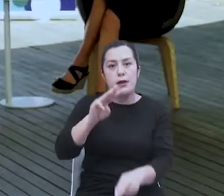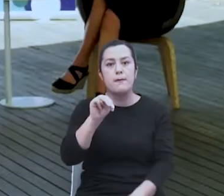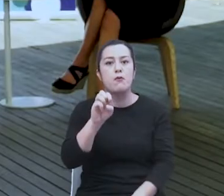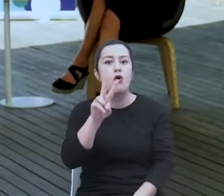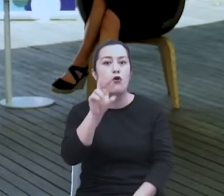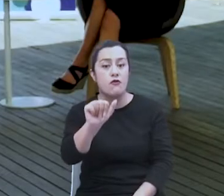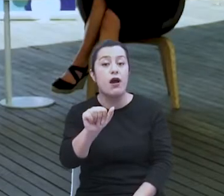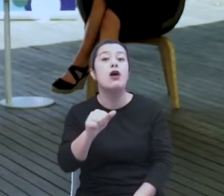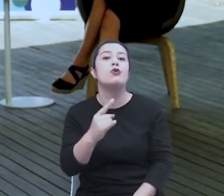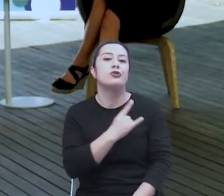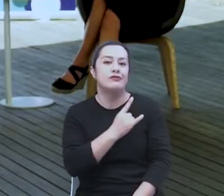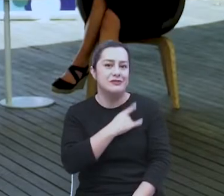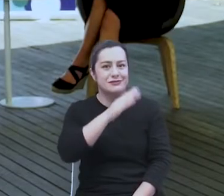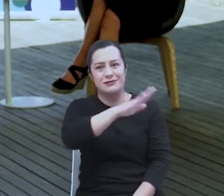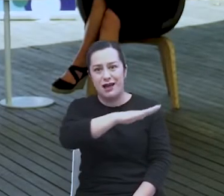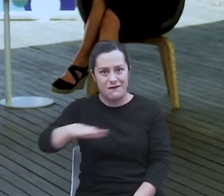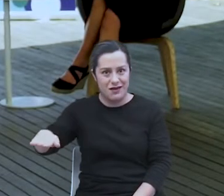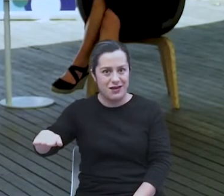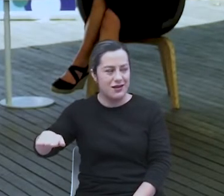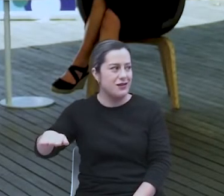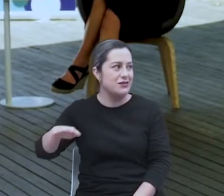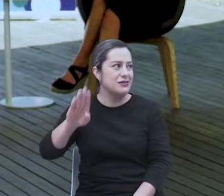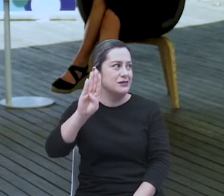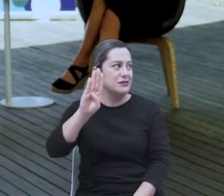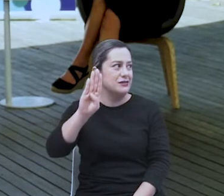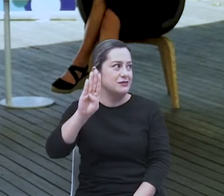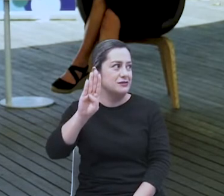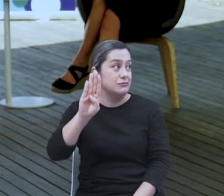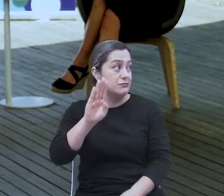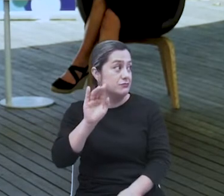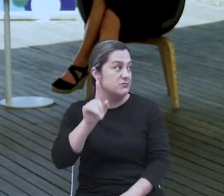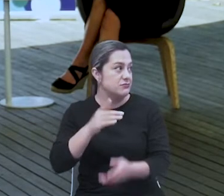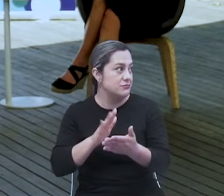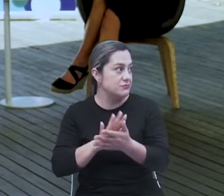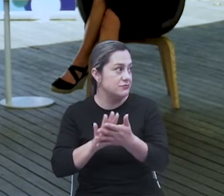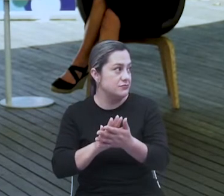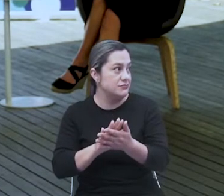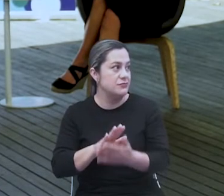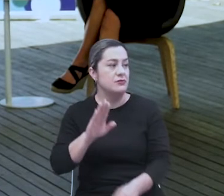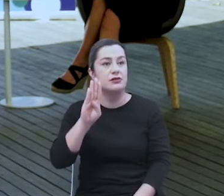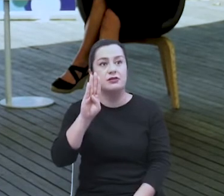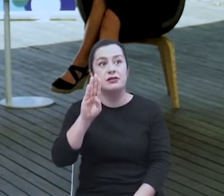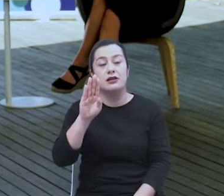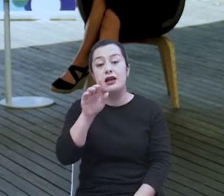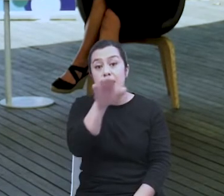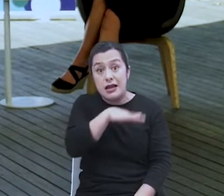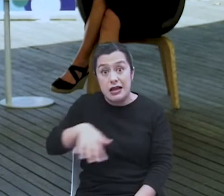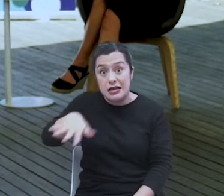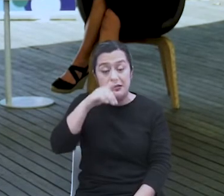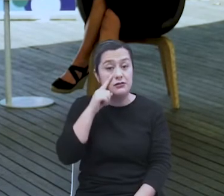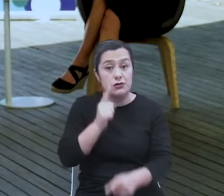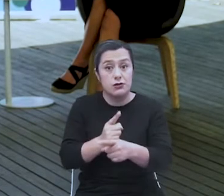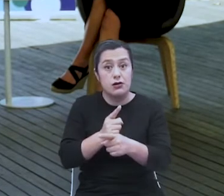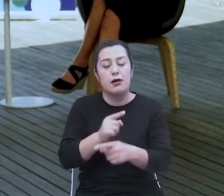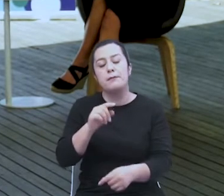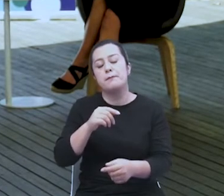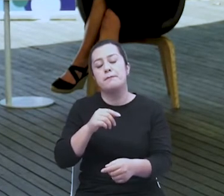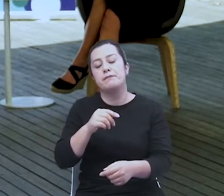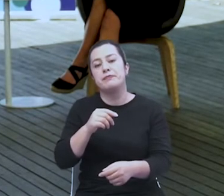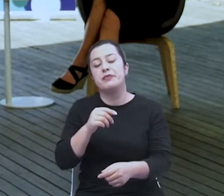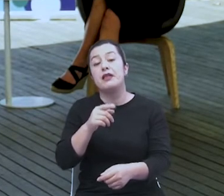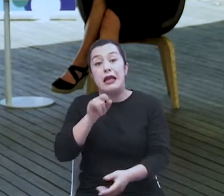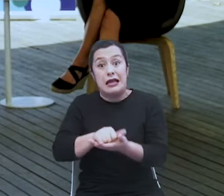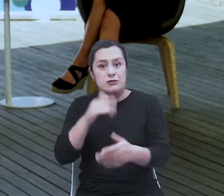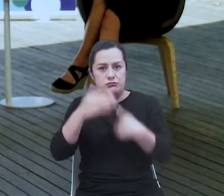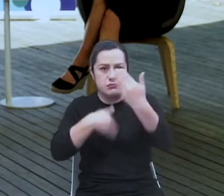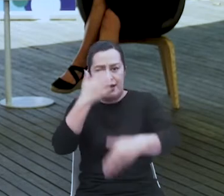Universidad de la Sabana también, y a través de un gran enfoque que tenemos nosotros, y que viene también constituido en este programa de